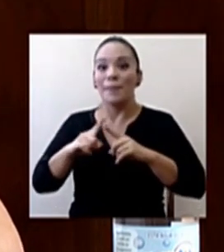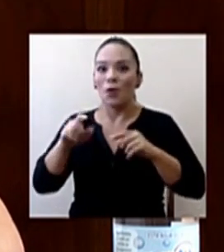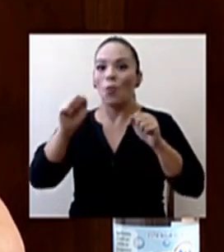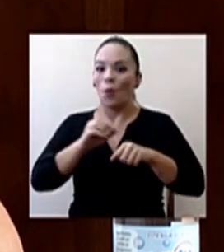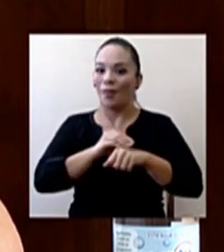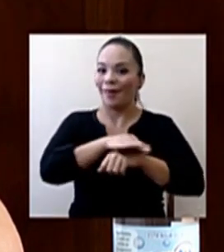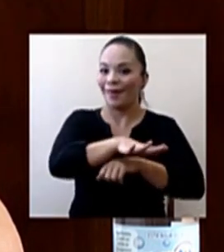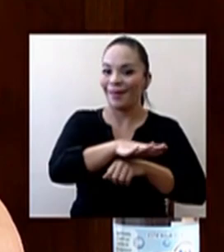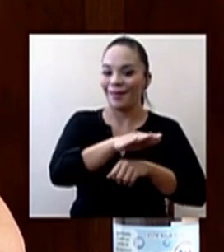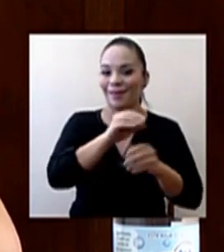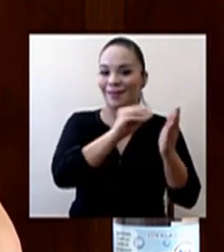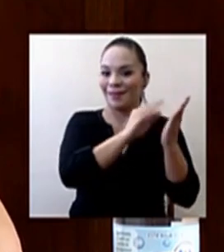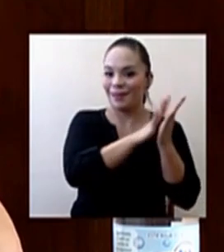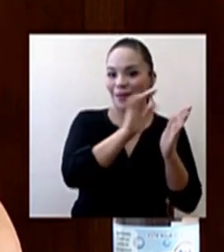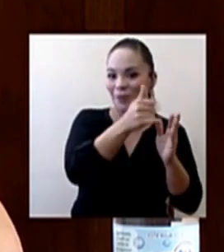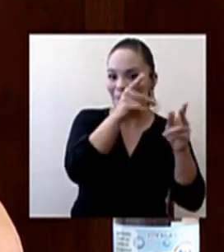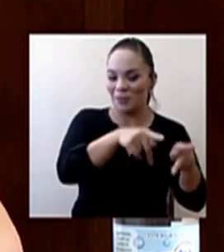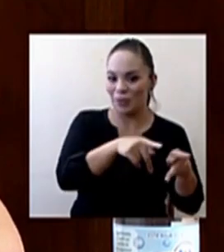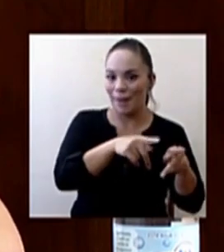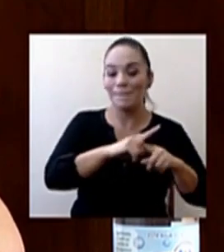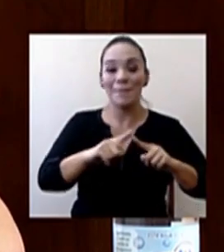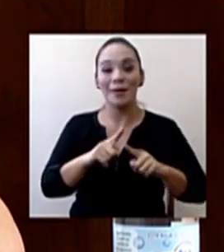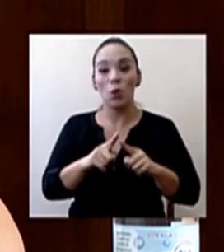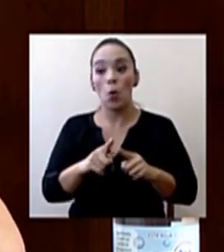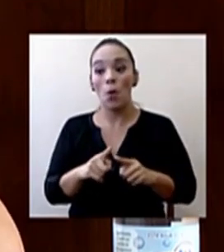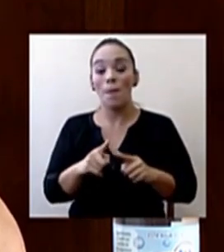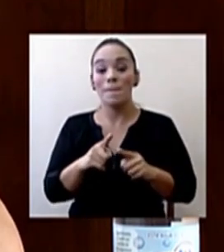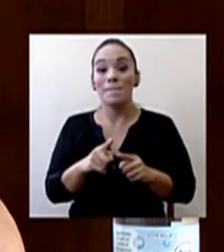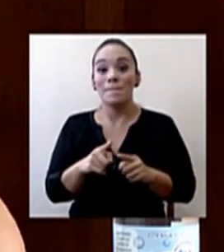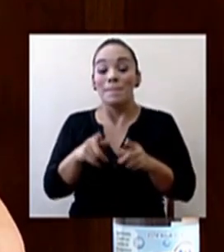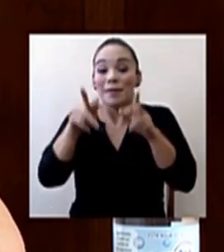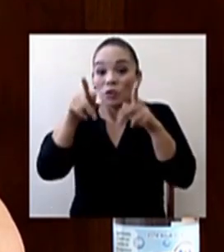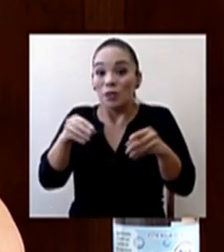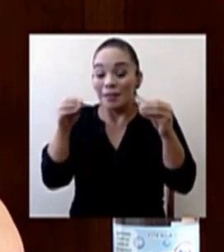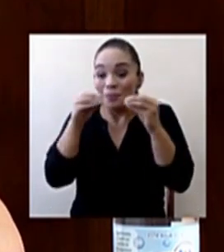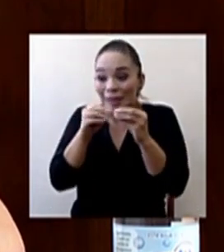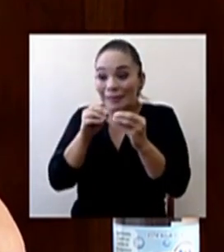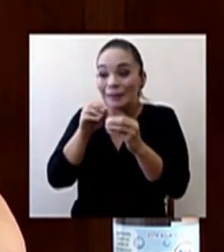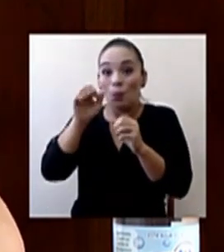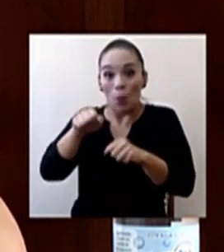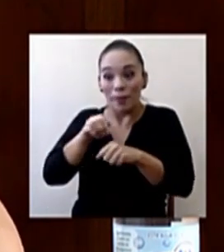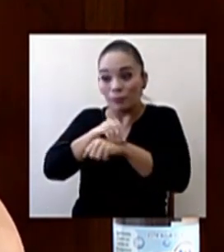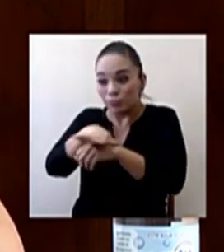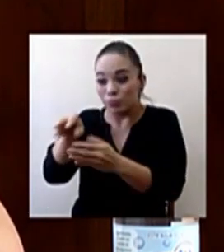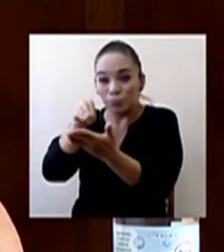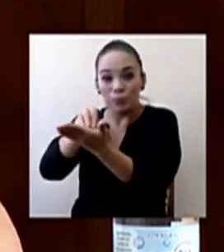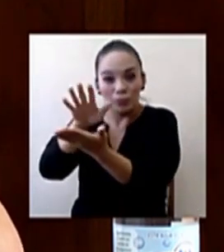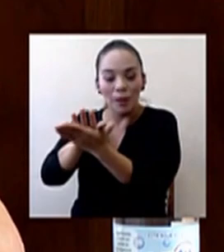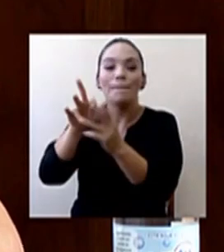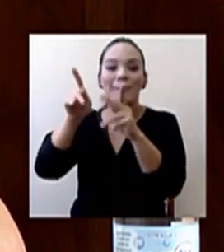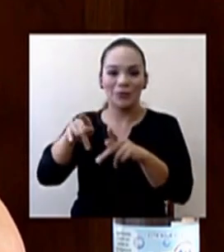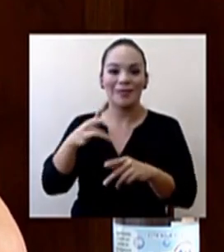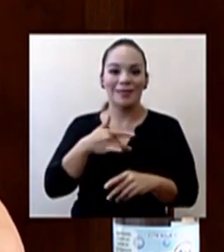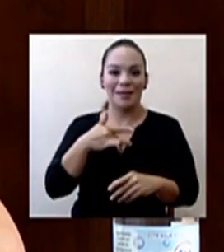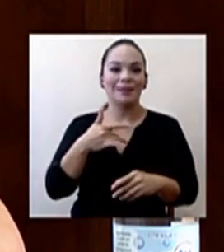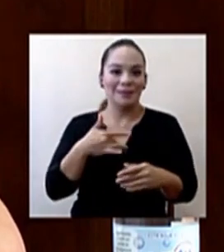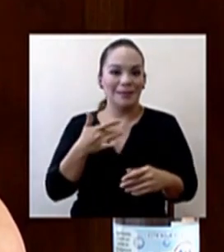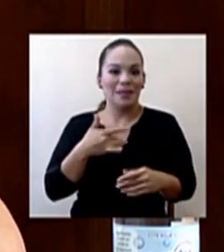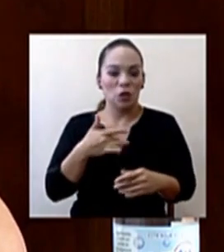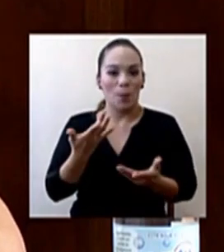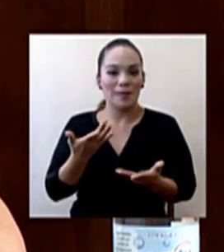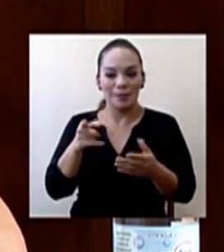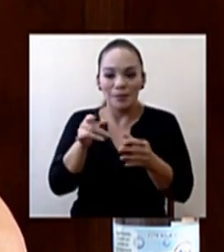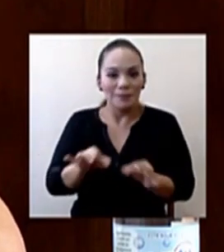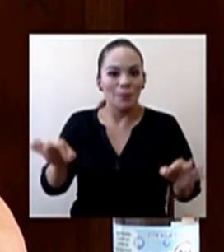pero los que más transmiten la enfermedad o la efectividad más grande son aquellas personas que tienen síntomas. Y eso es importantísimo.